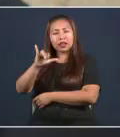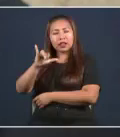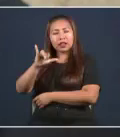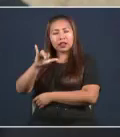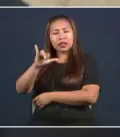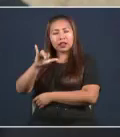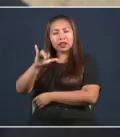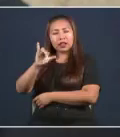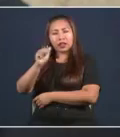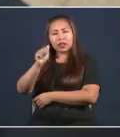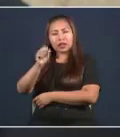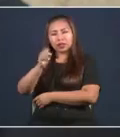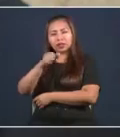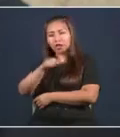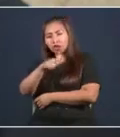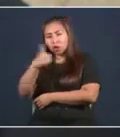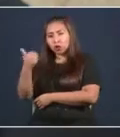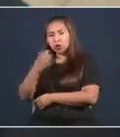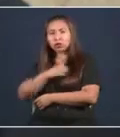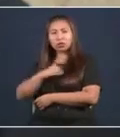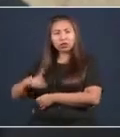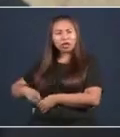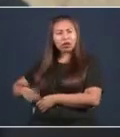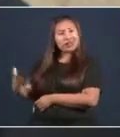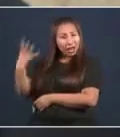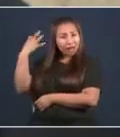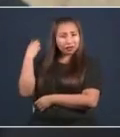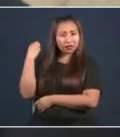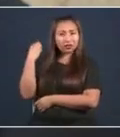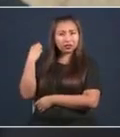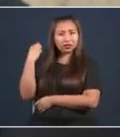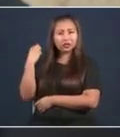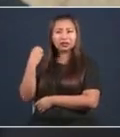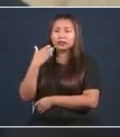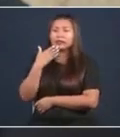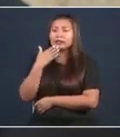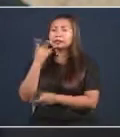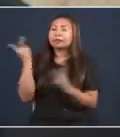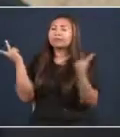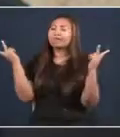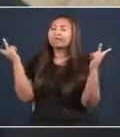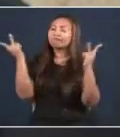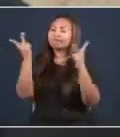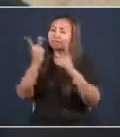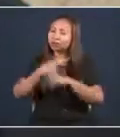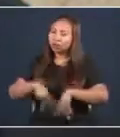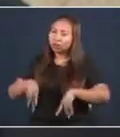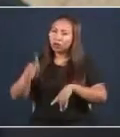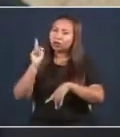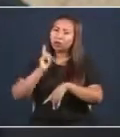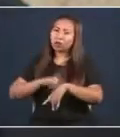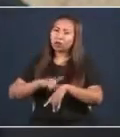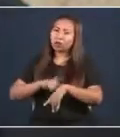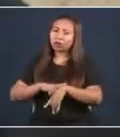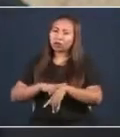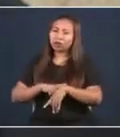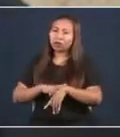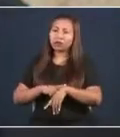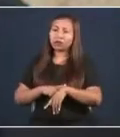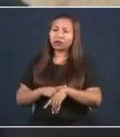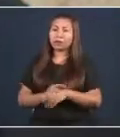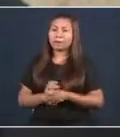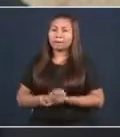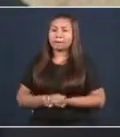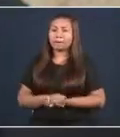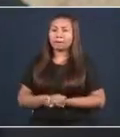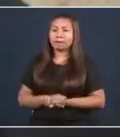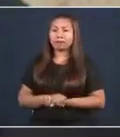Y a otros diputados, es el peor momento de popularidad y de creibilidad que tiene